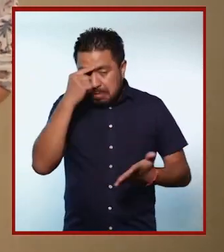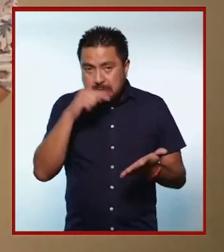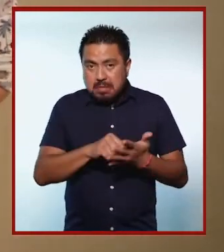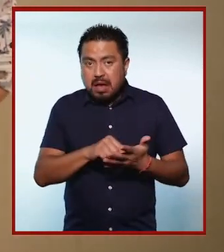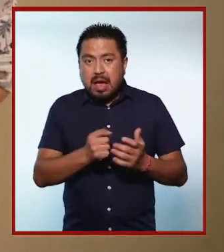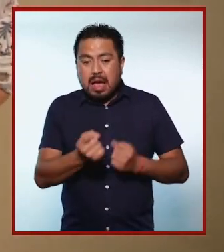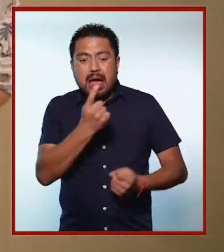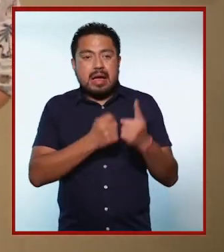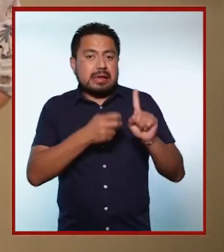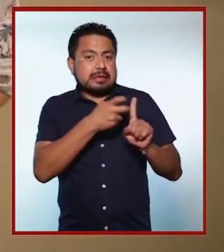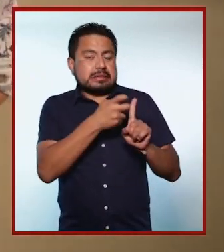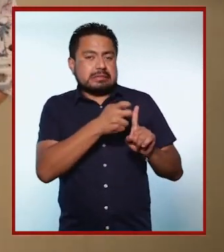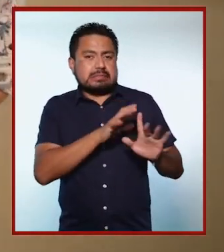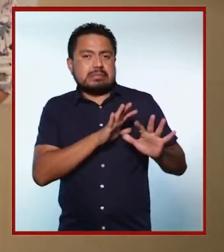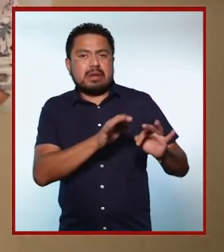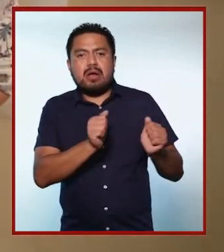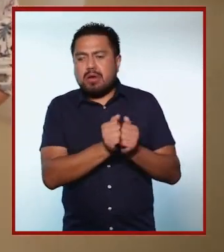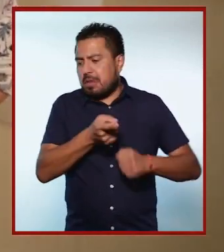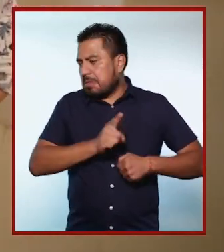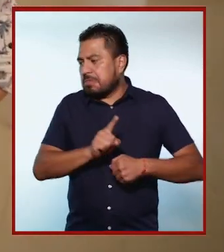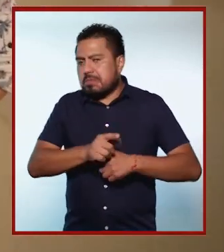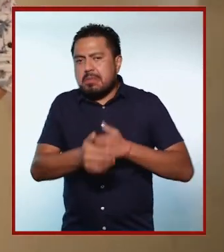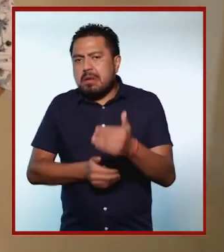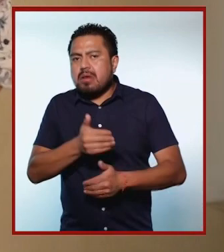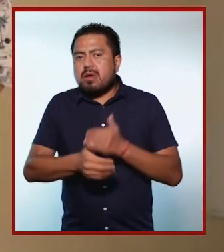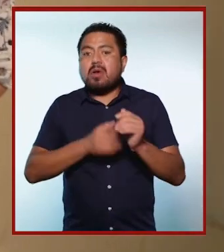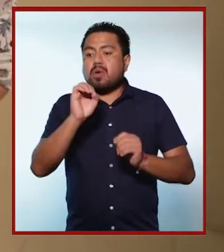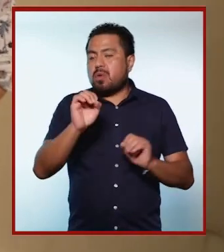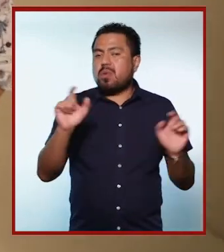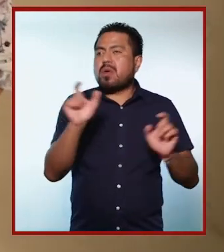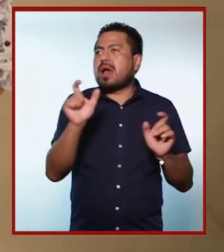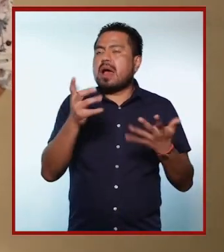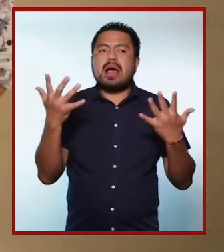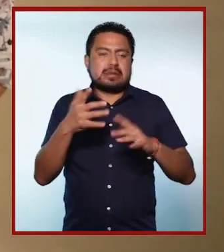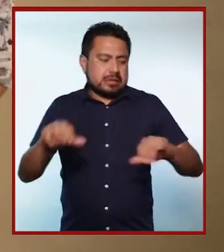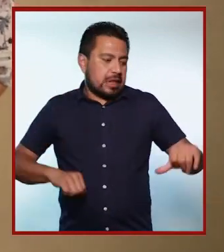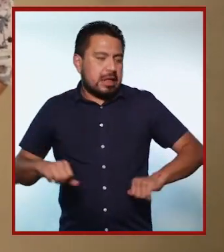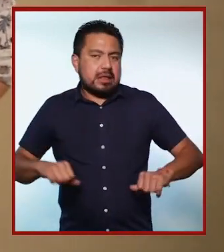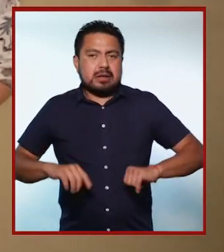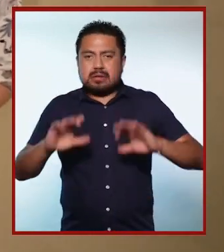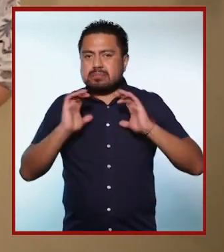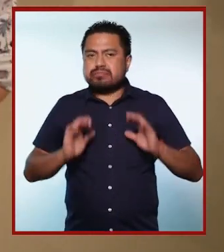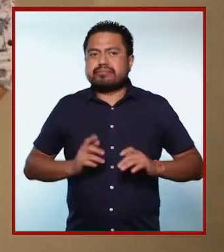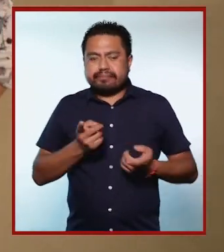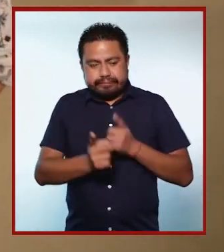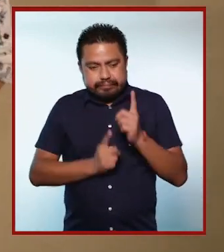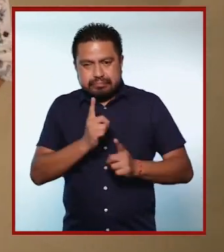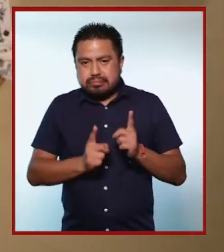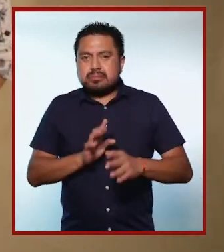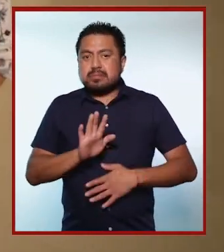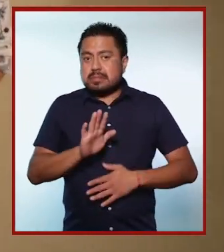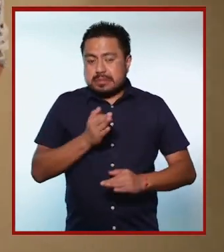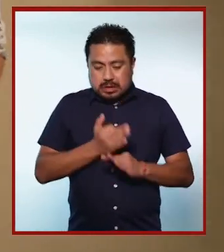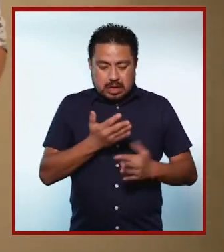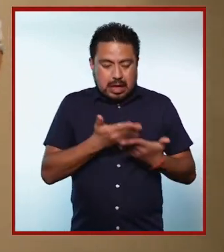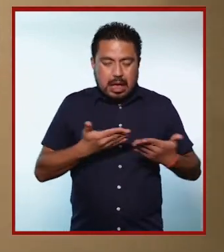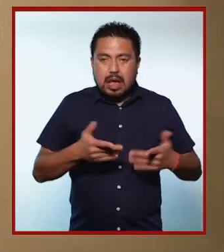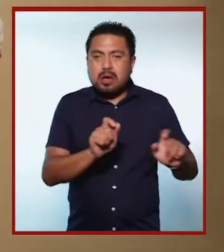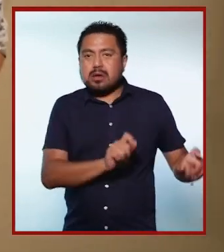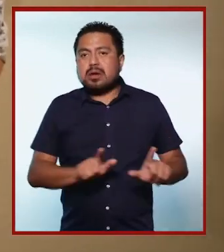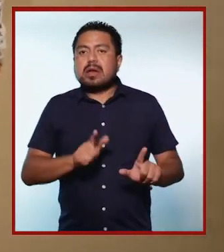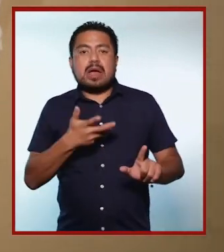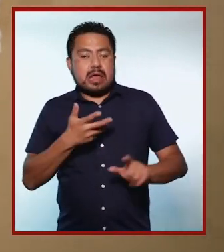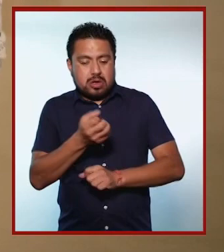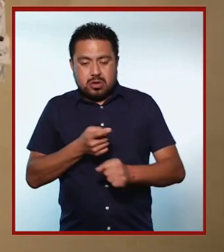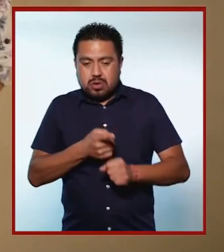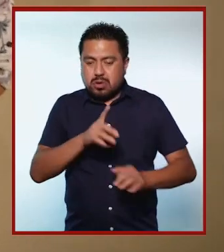¿Creen que alguno de ellos influye en su vida diaria o cuando hacen alguna actividad física? En este